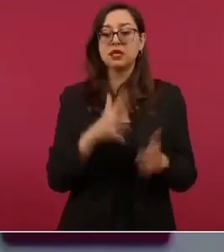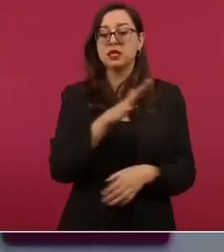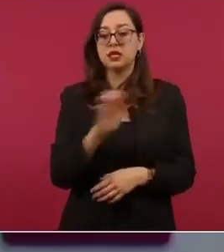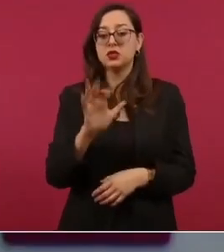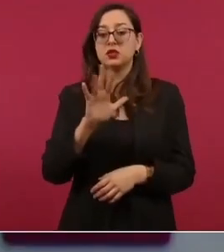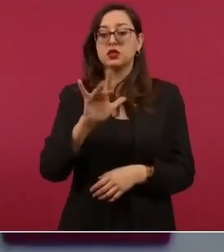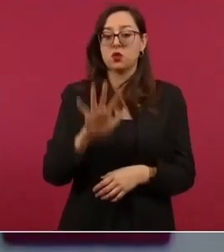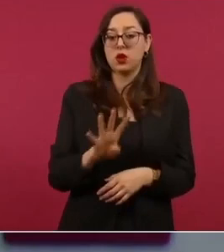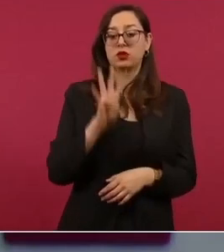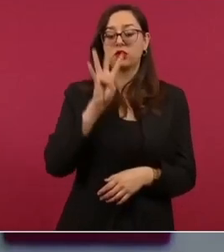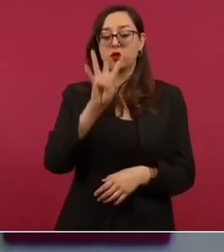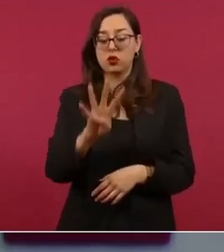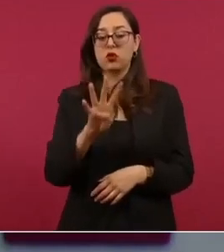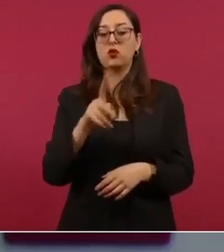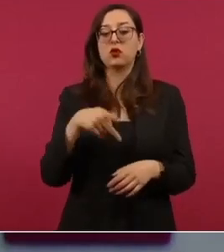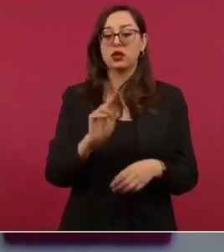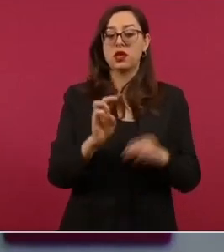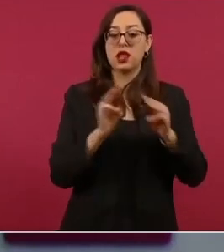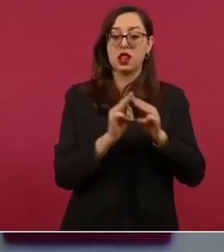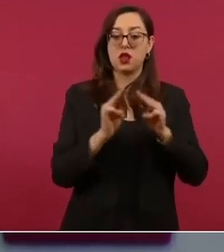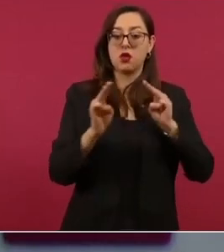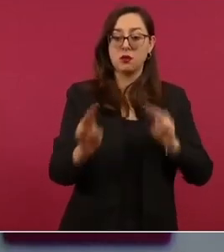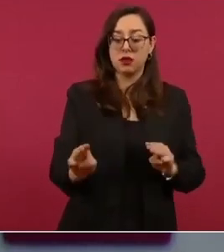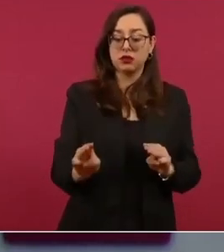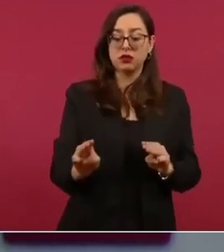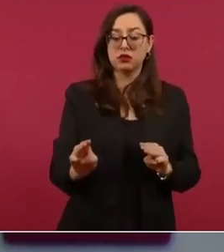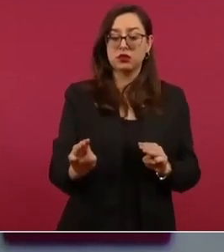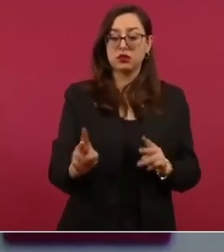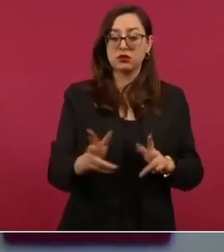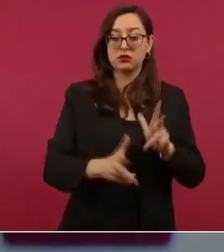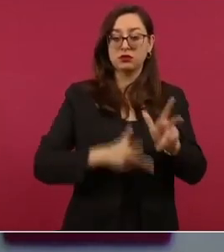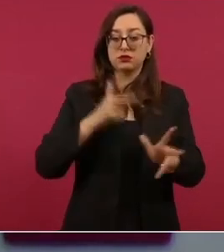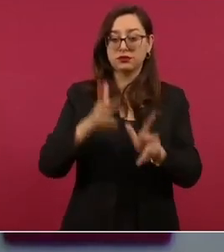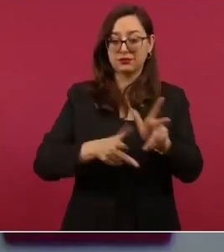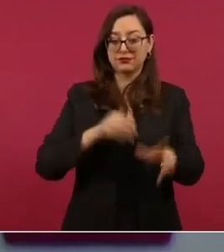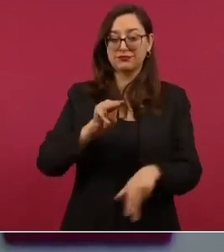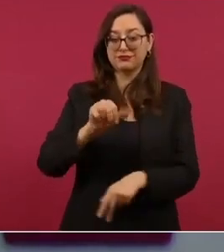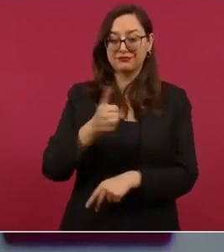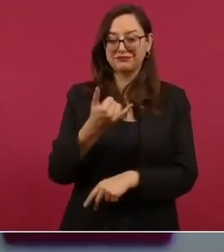cincuenta y cuatro kilómetros del Tren Maya